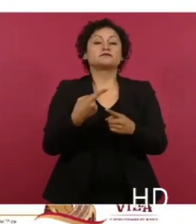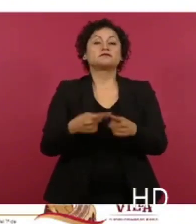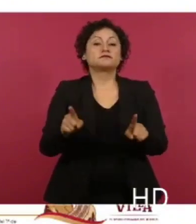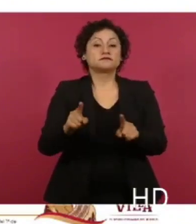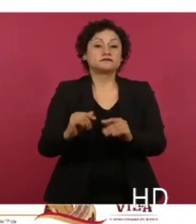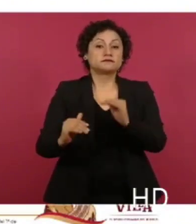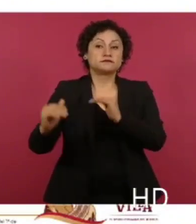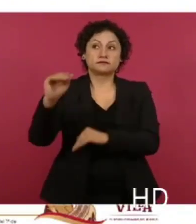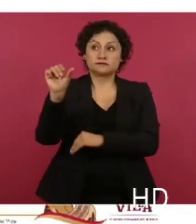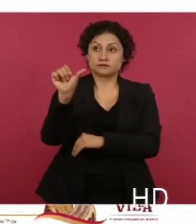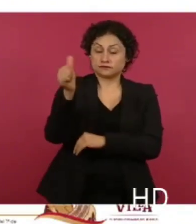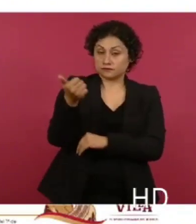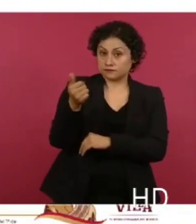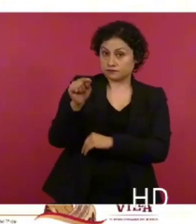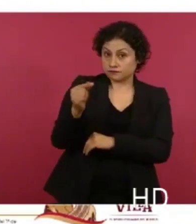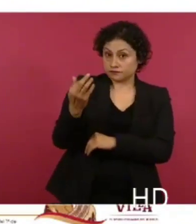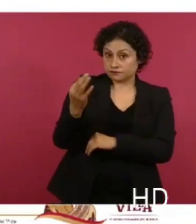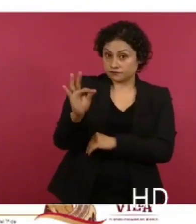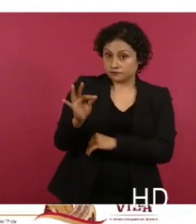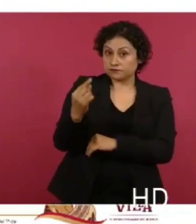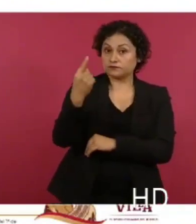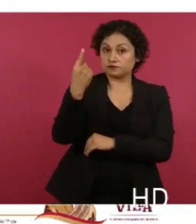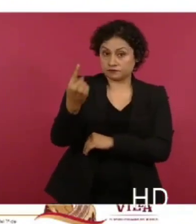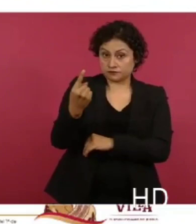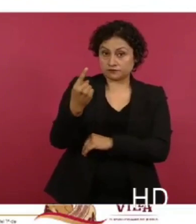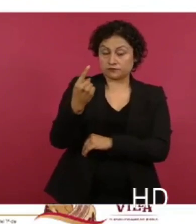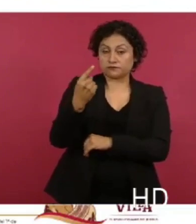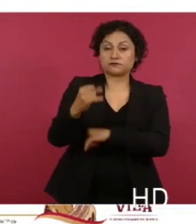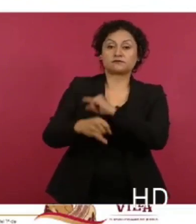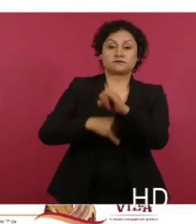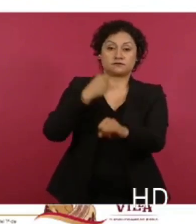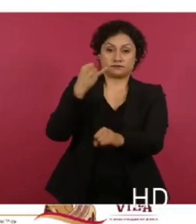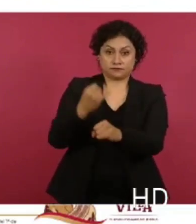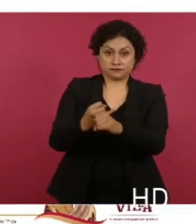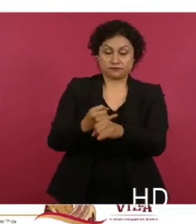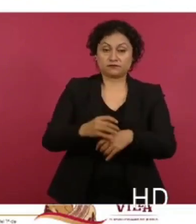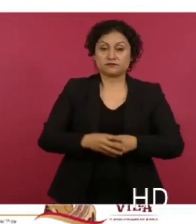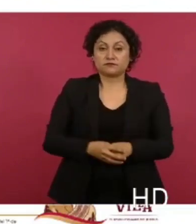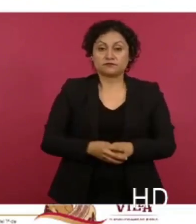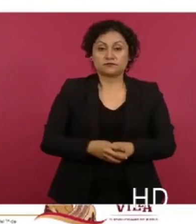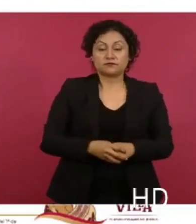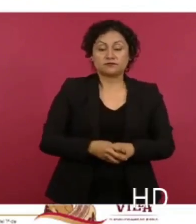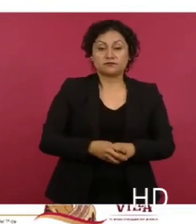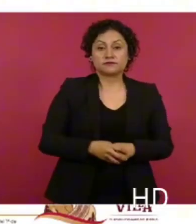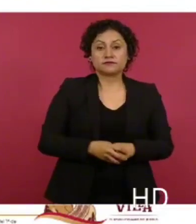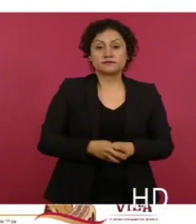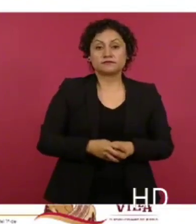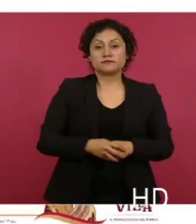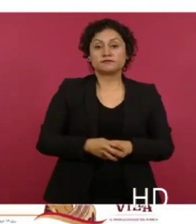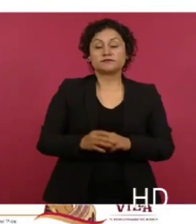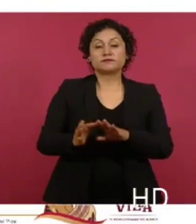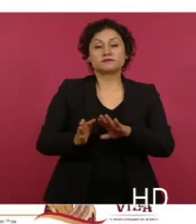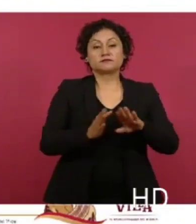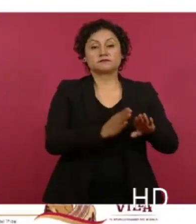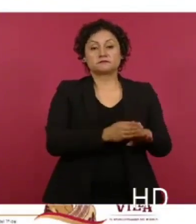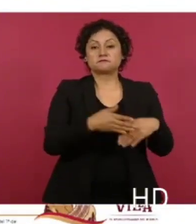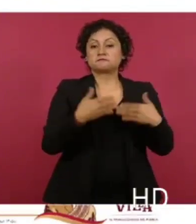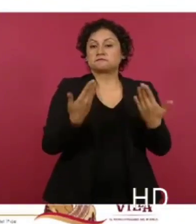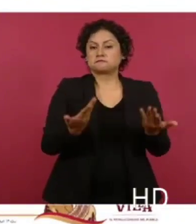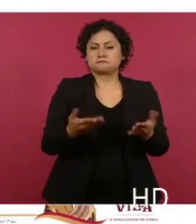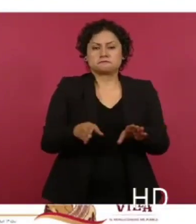41 centavos por litro promedio en el mercado internacional. En materia operativa,